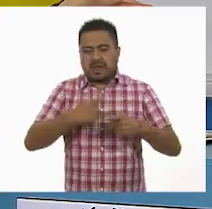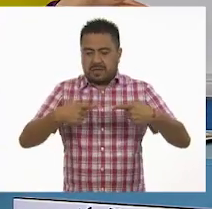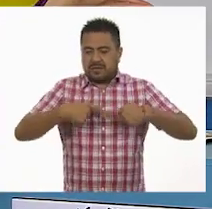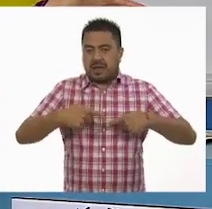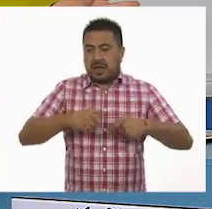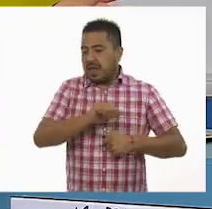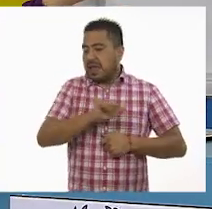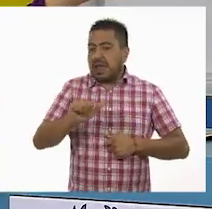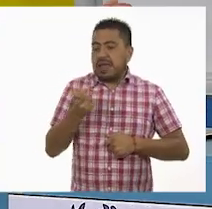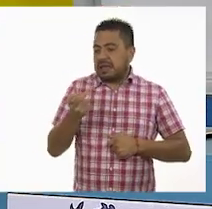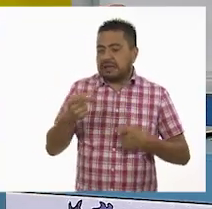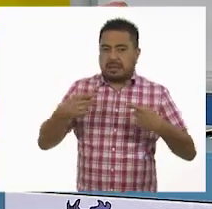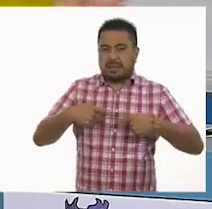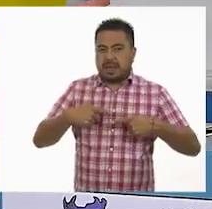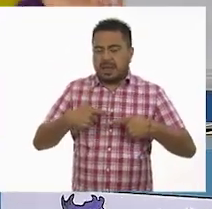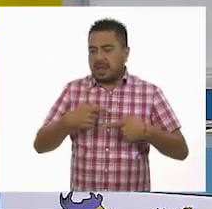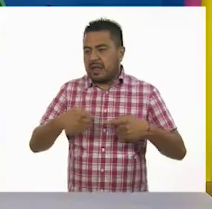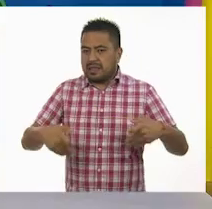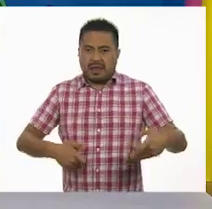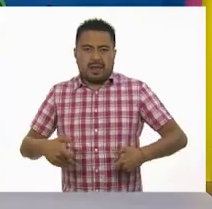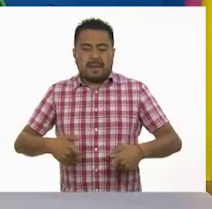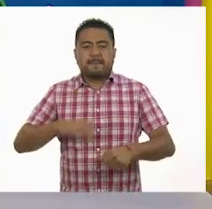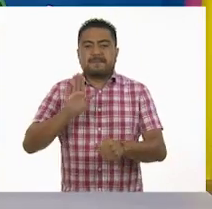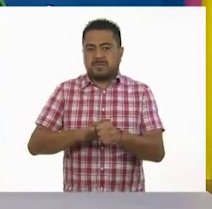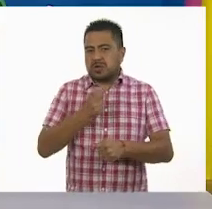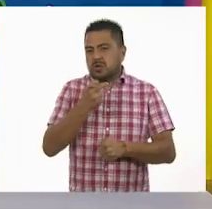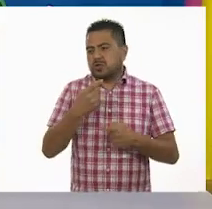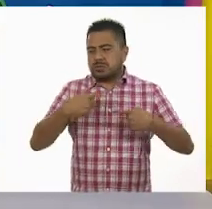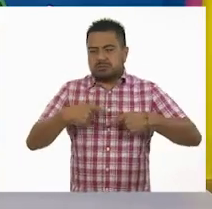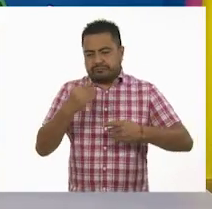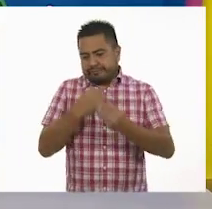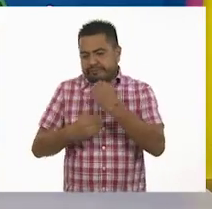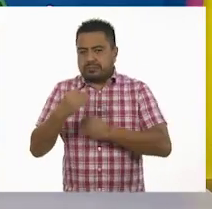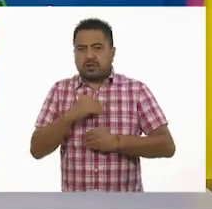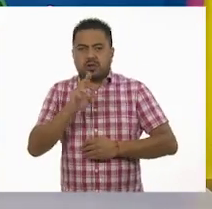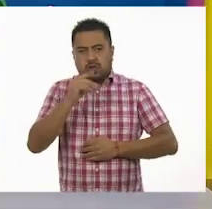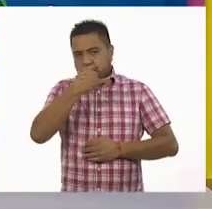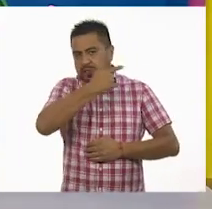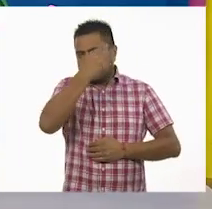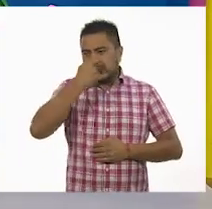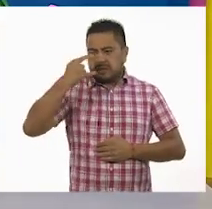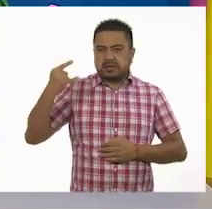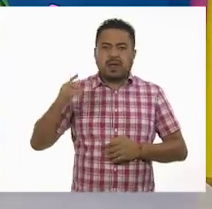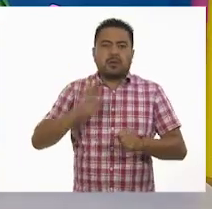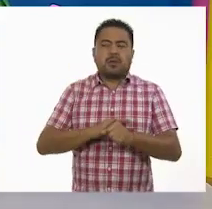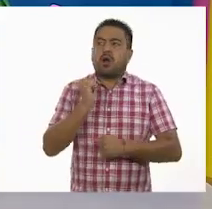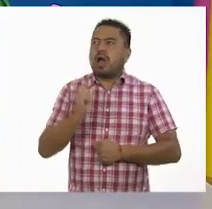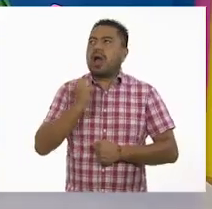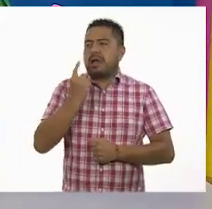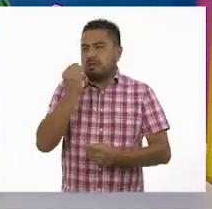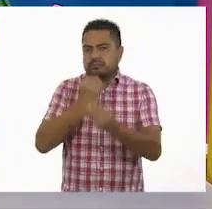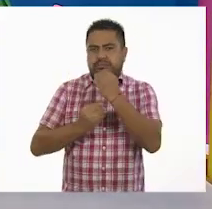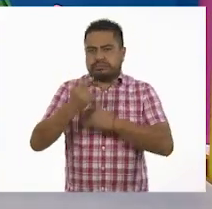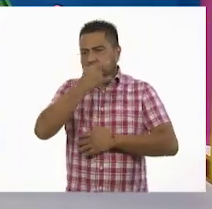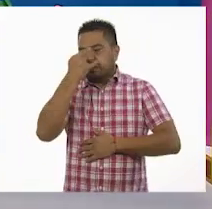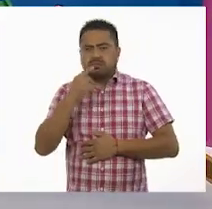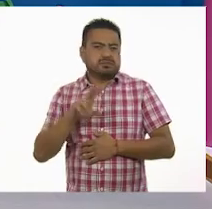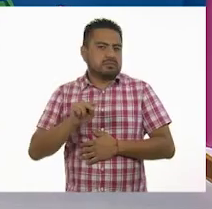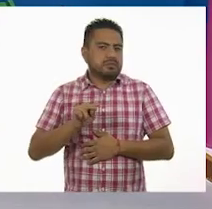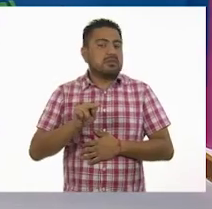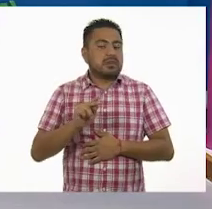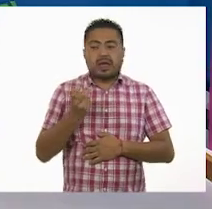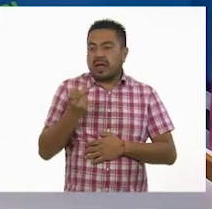a ese ser teatral, ¿sí? Por eso le decimos vestuario y no disfraz, porque no es algo que disfraze, ¿sí?